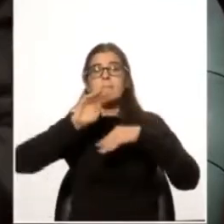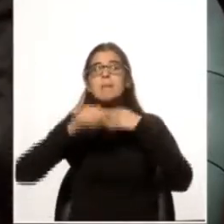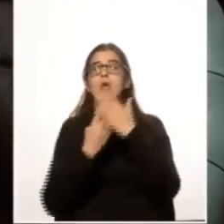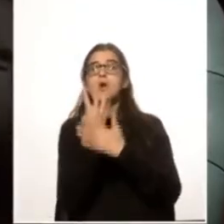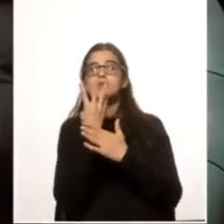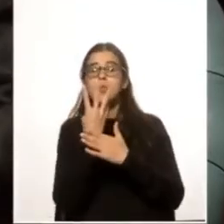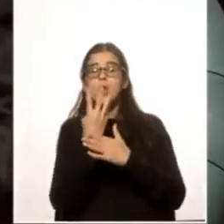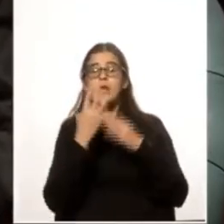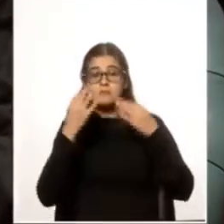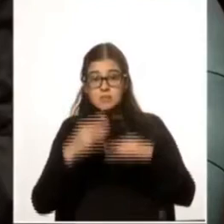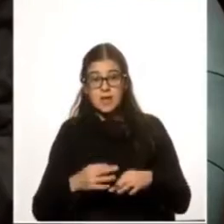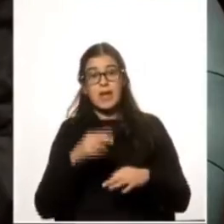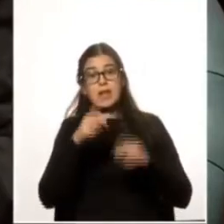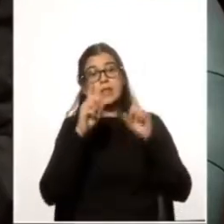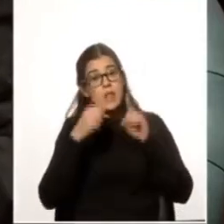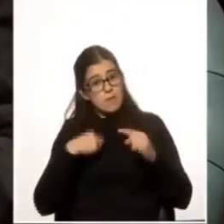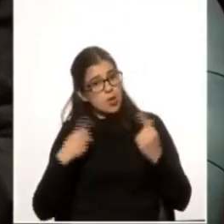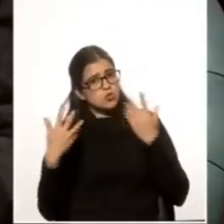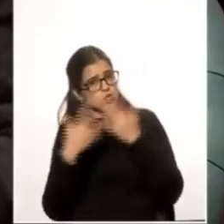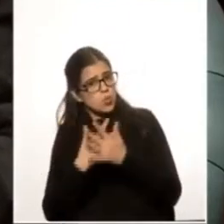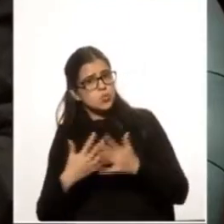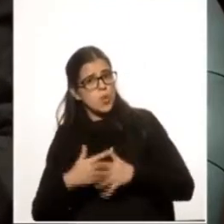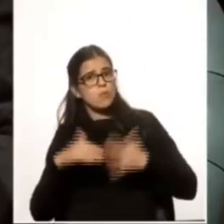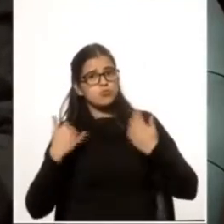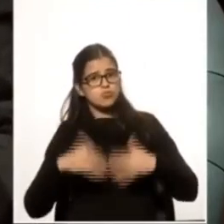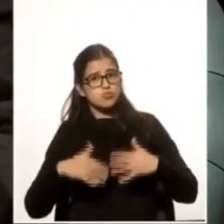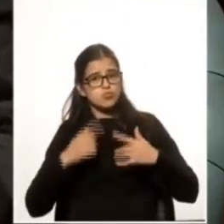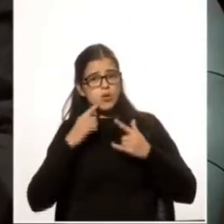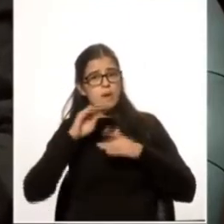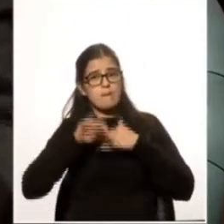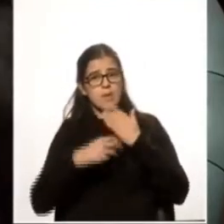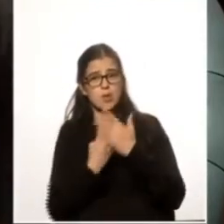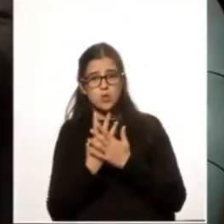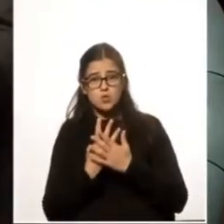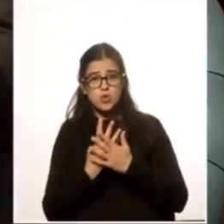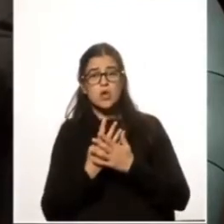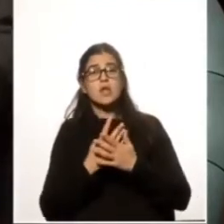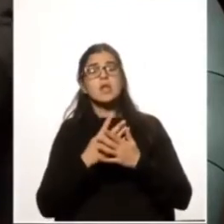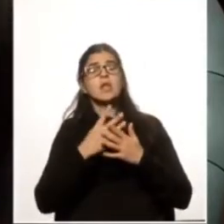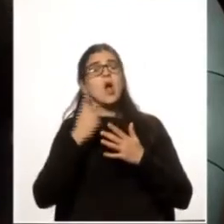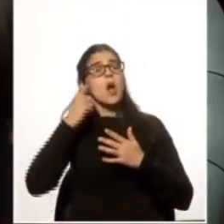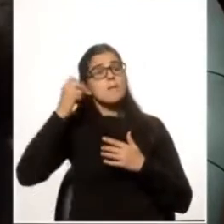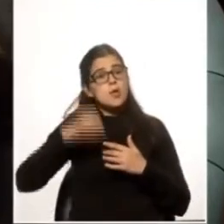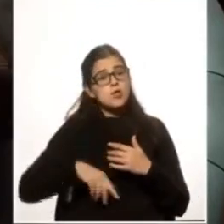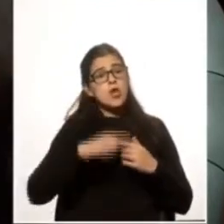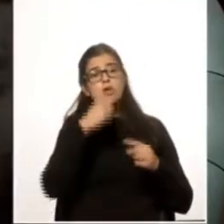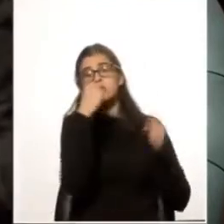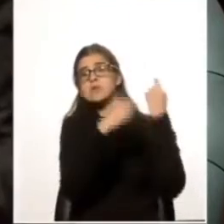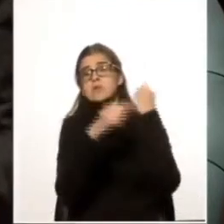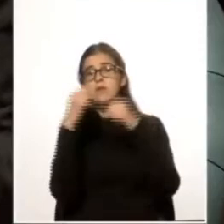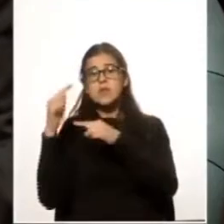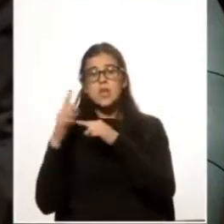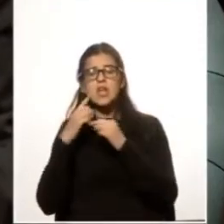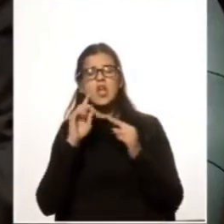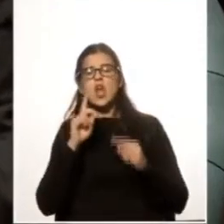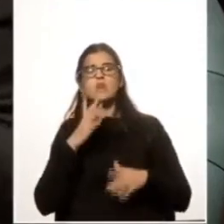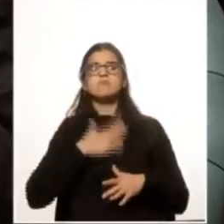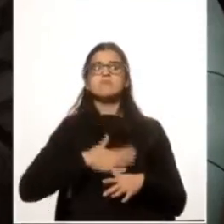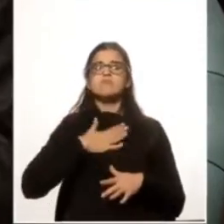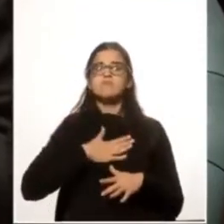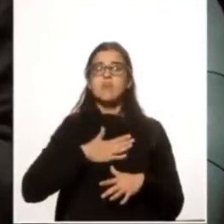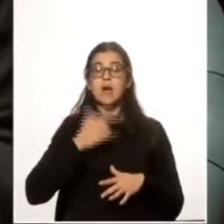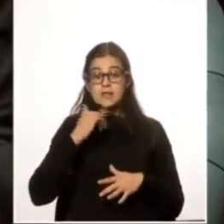vaya que también lo hemos sufrido al Mercosur y las voces, las pequeñas voces que se opusieron,